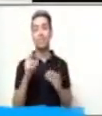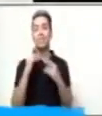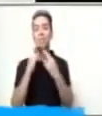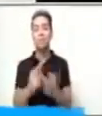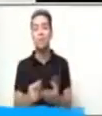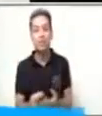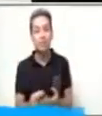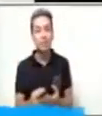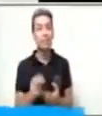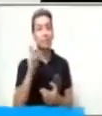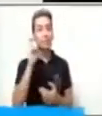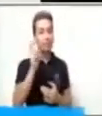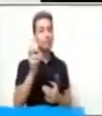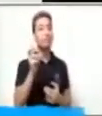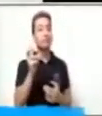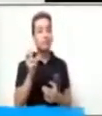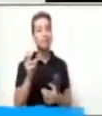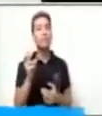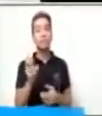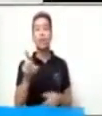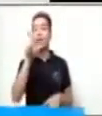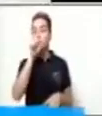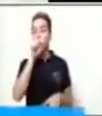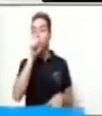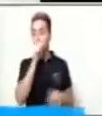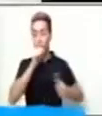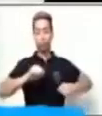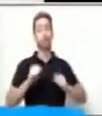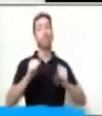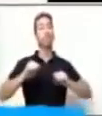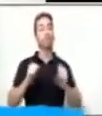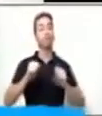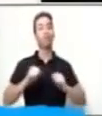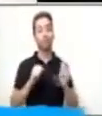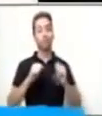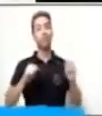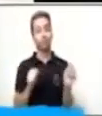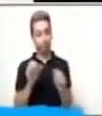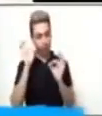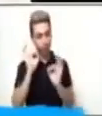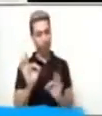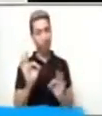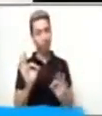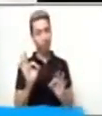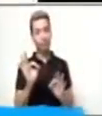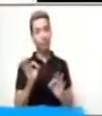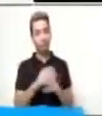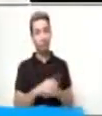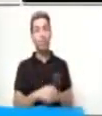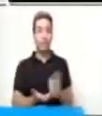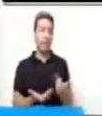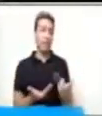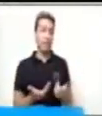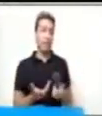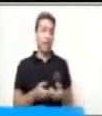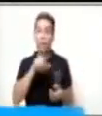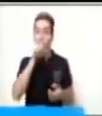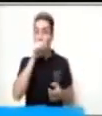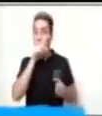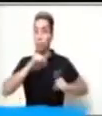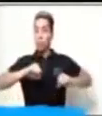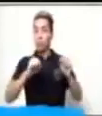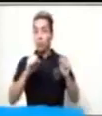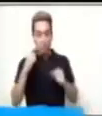respuesta al acertijo es la gallina. Excelente. Y las gallinas incluso están